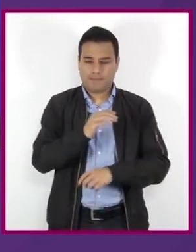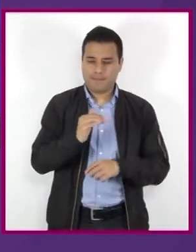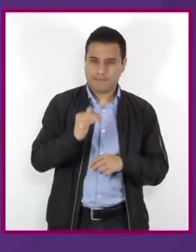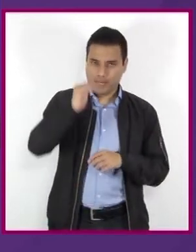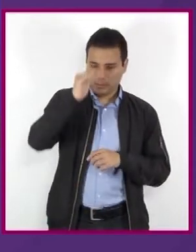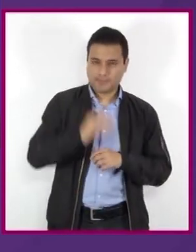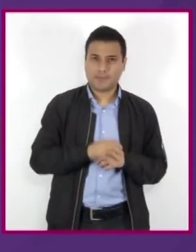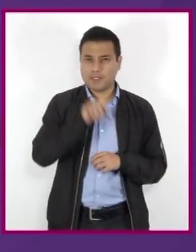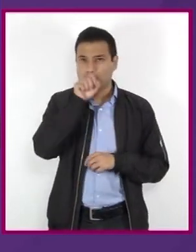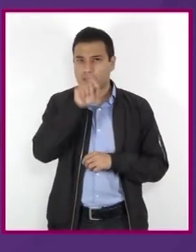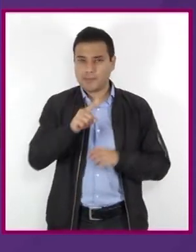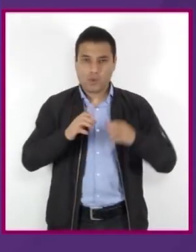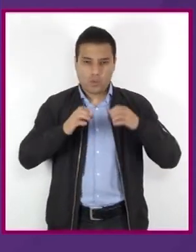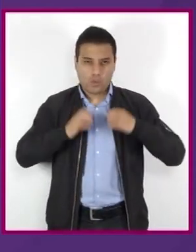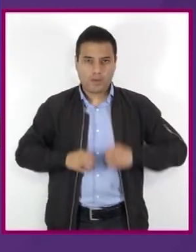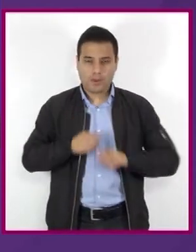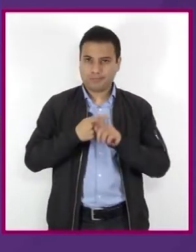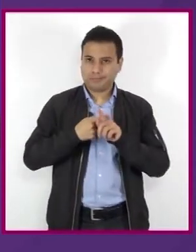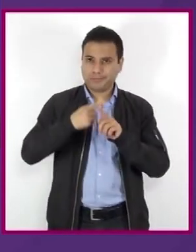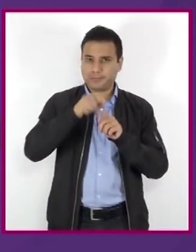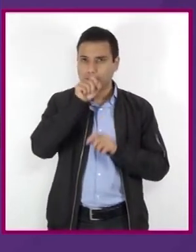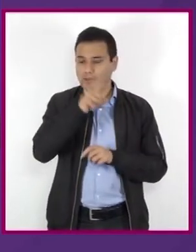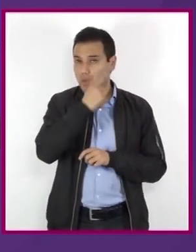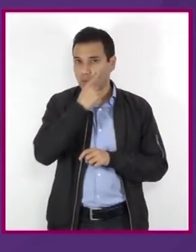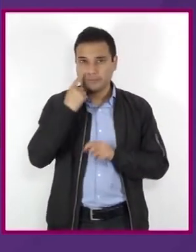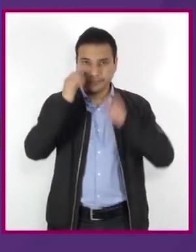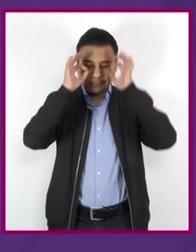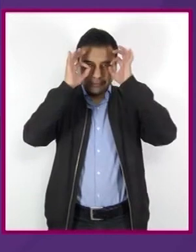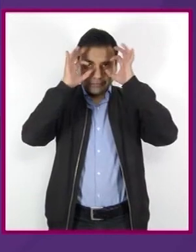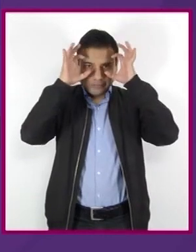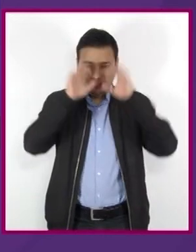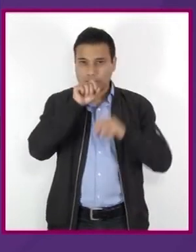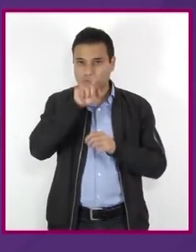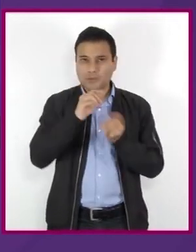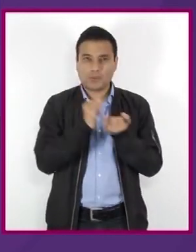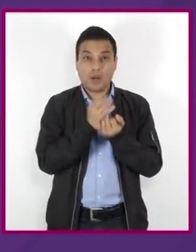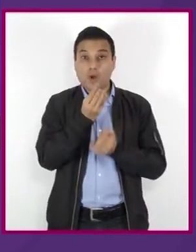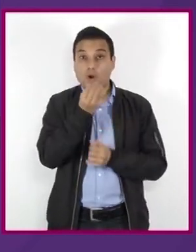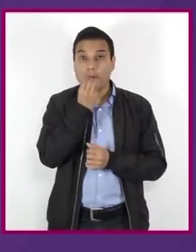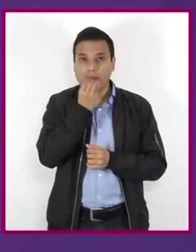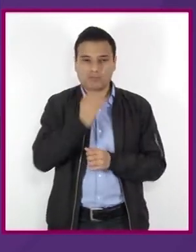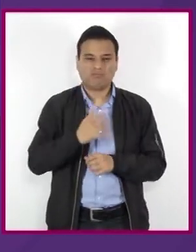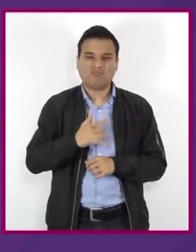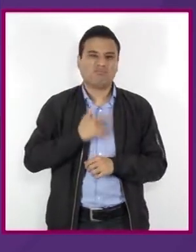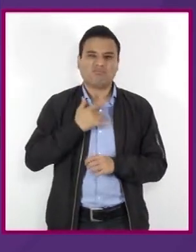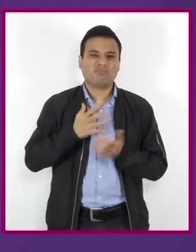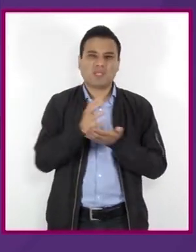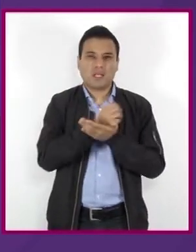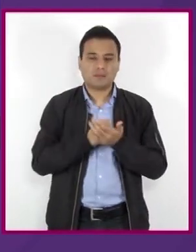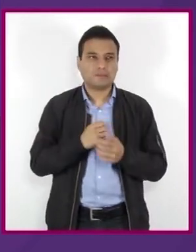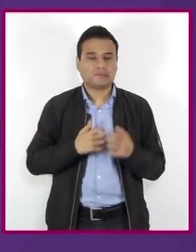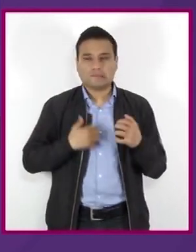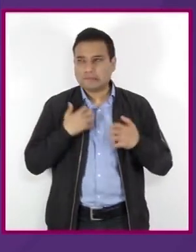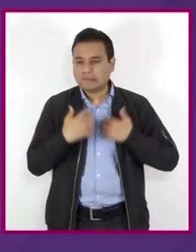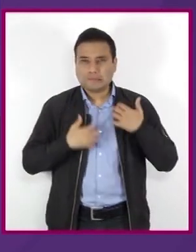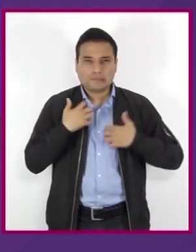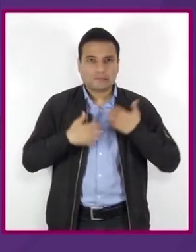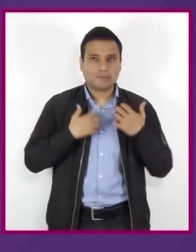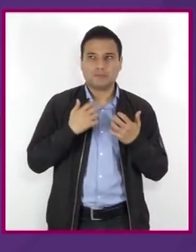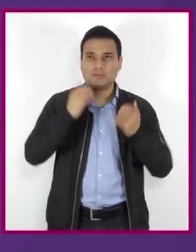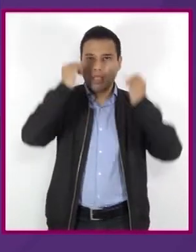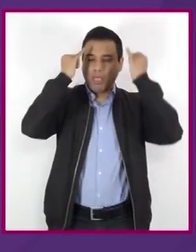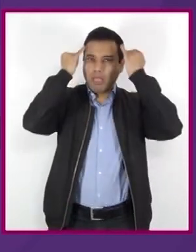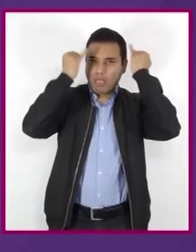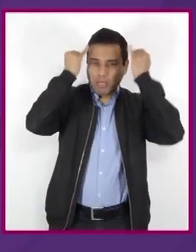temperatura corporal, dilatación pupilar, disminución del apetito, ansiedad, episodios de psicosis,